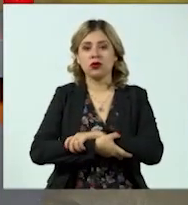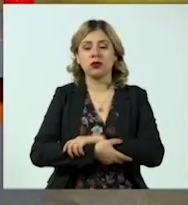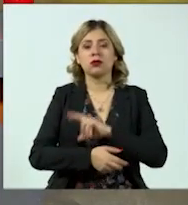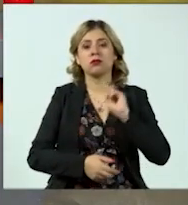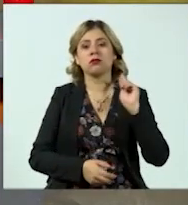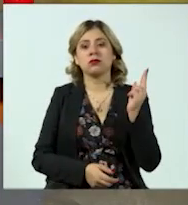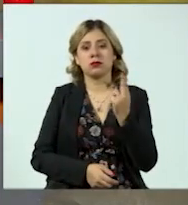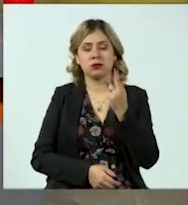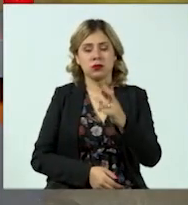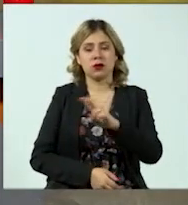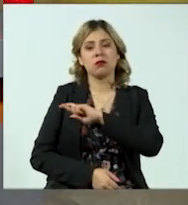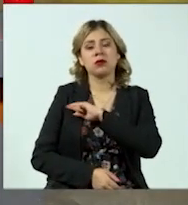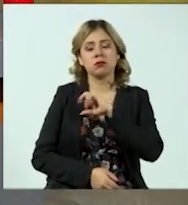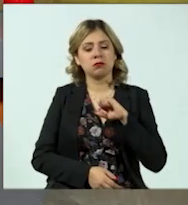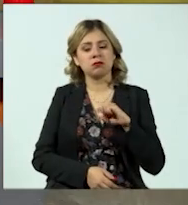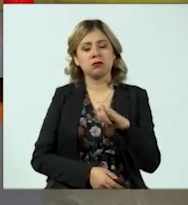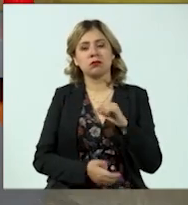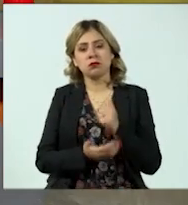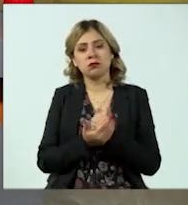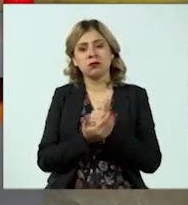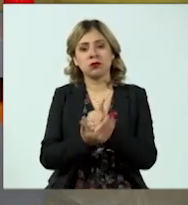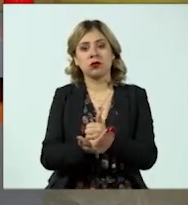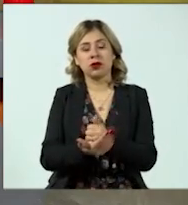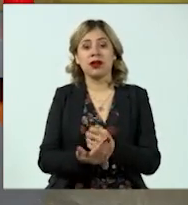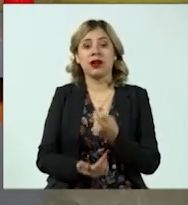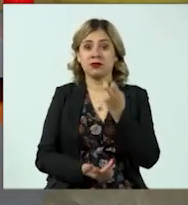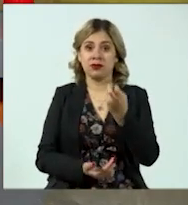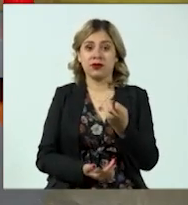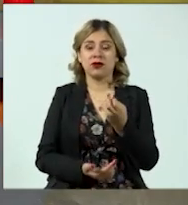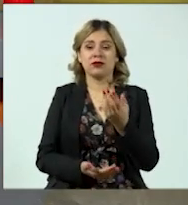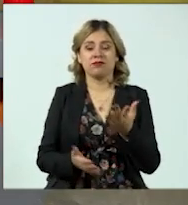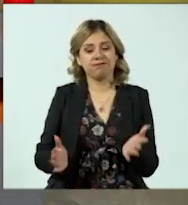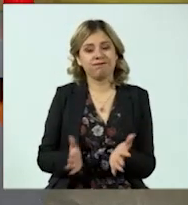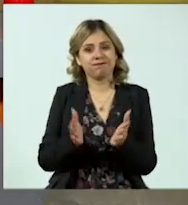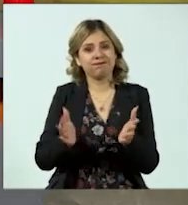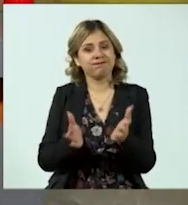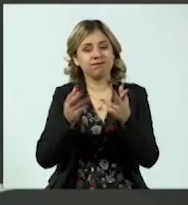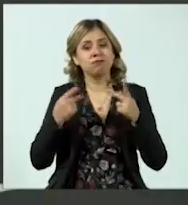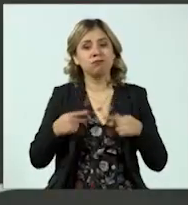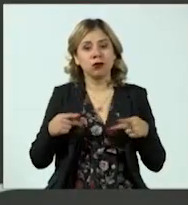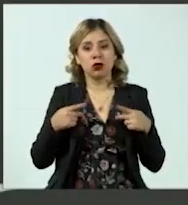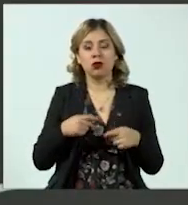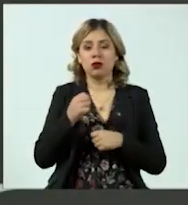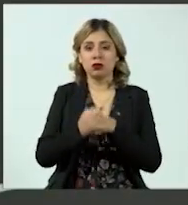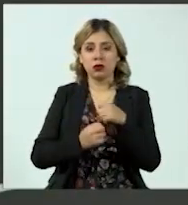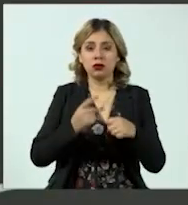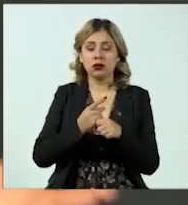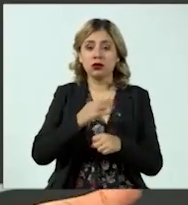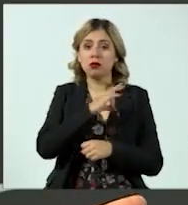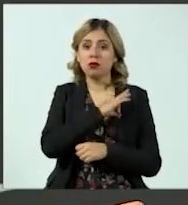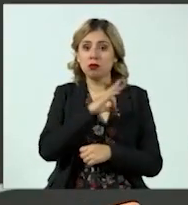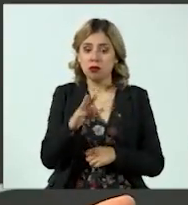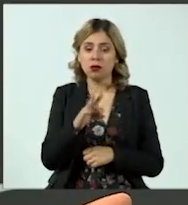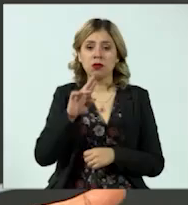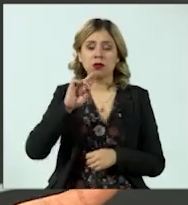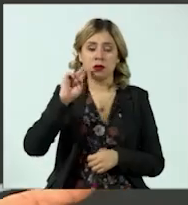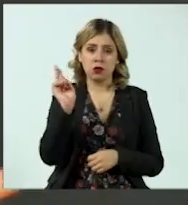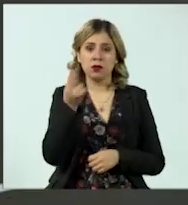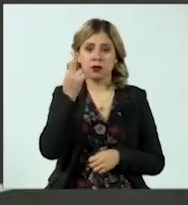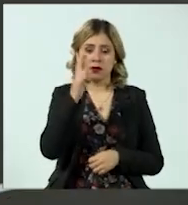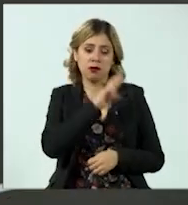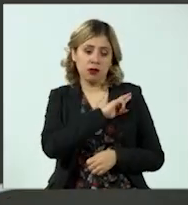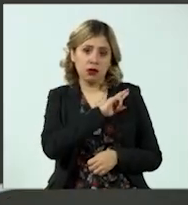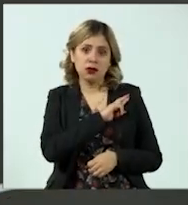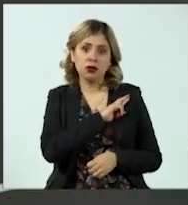privadas. Entonces, en este caso es donde estamos impulsando para aquellos que tienen la oportunidad de optar por la universidad privada,